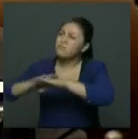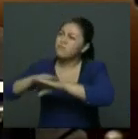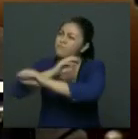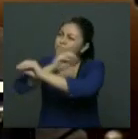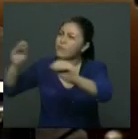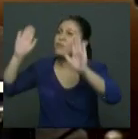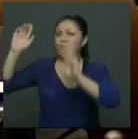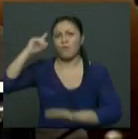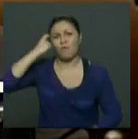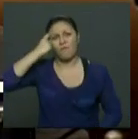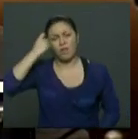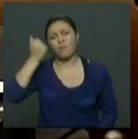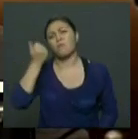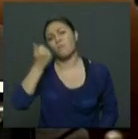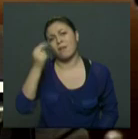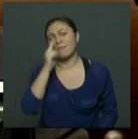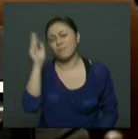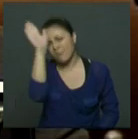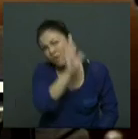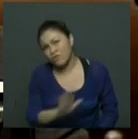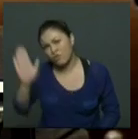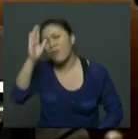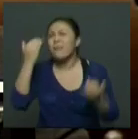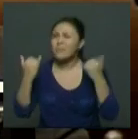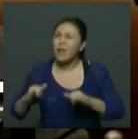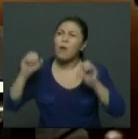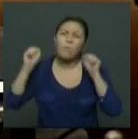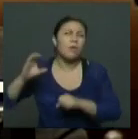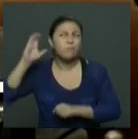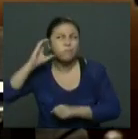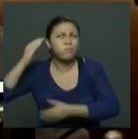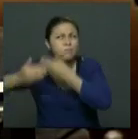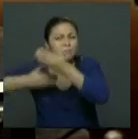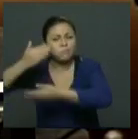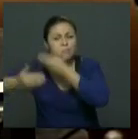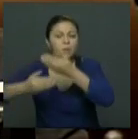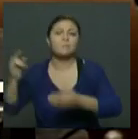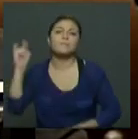en las negociaciones, en sus etapas y a hacer parte a la...